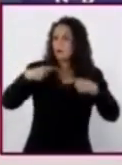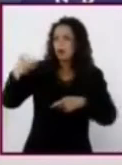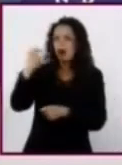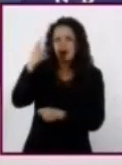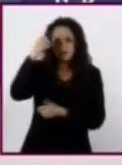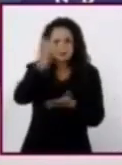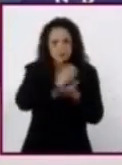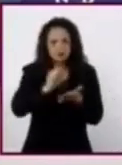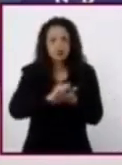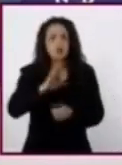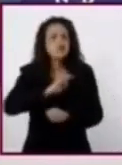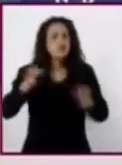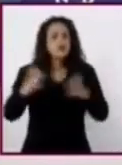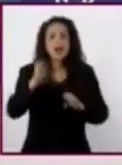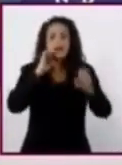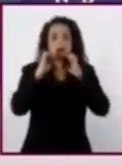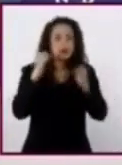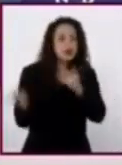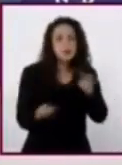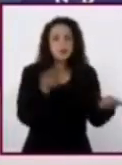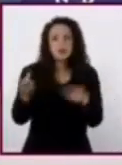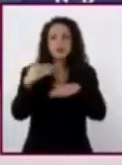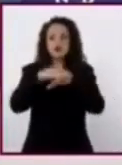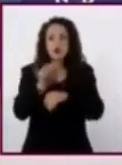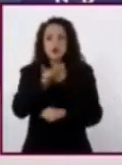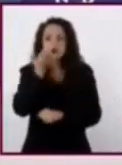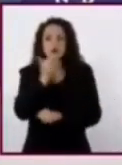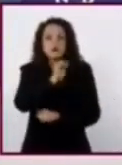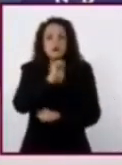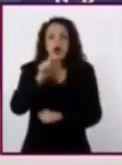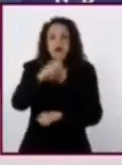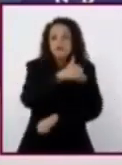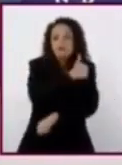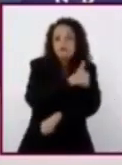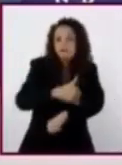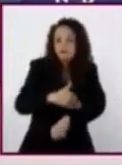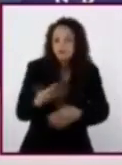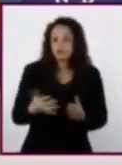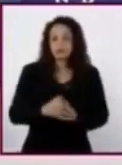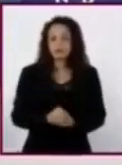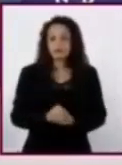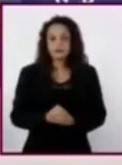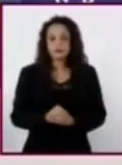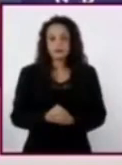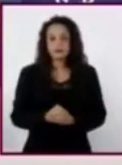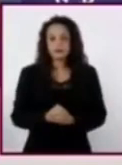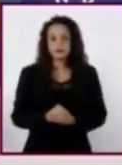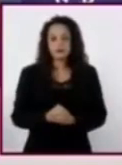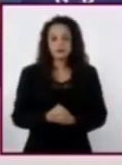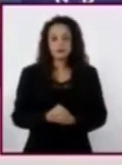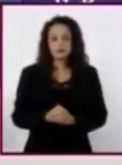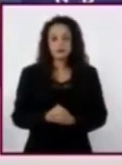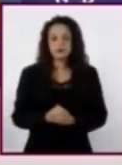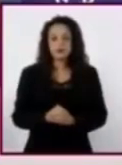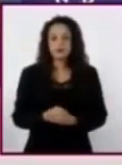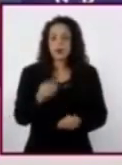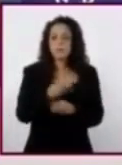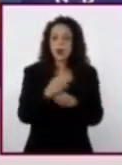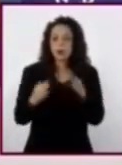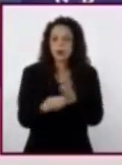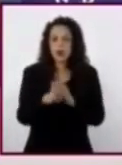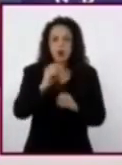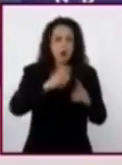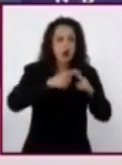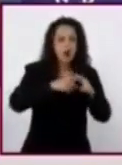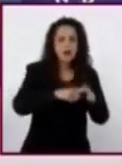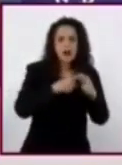entrevistas acerca de las costumbres familiares, de las herramientas o instrumentos que se